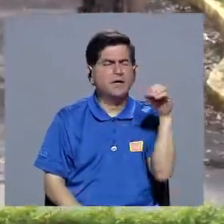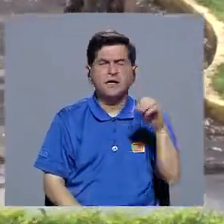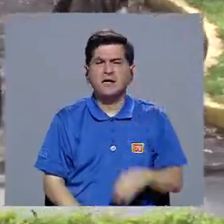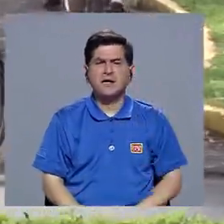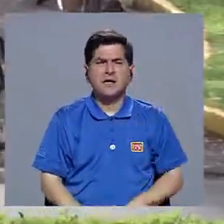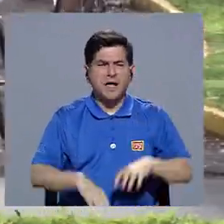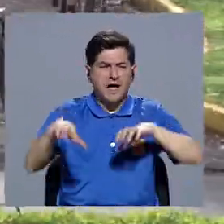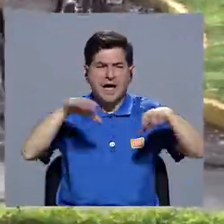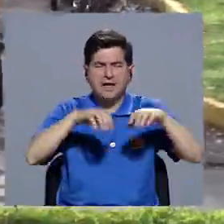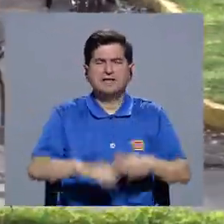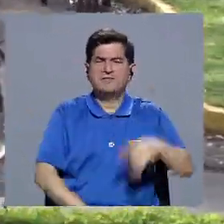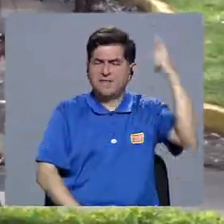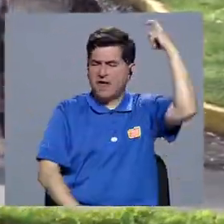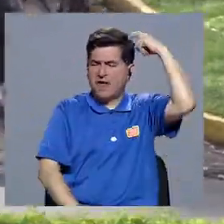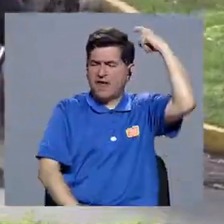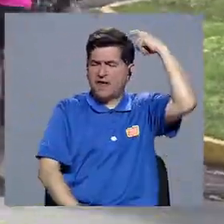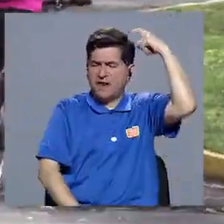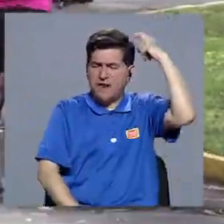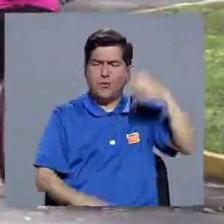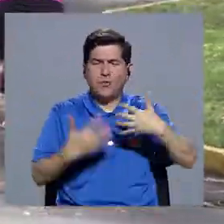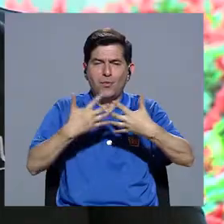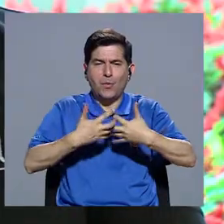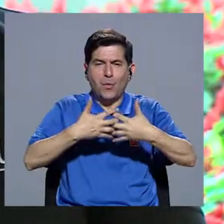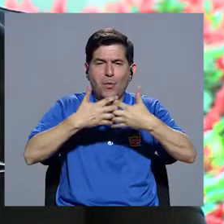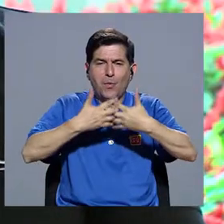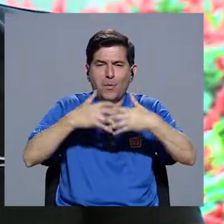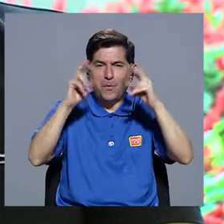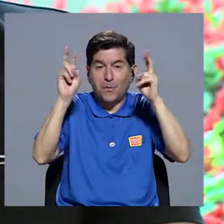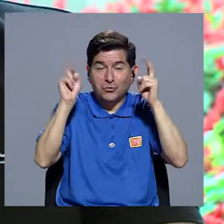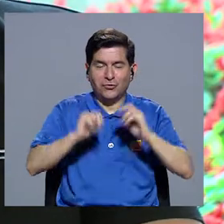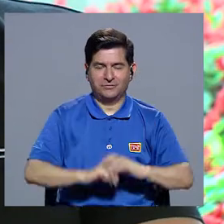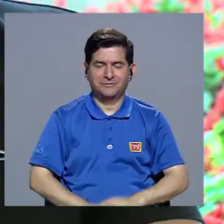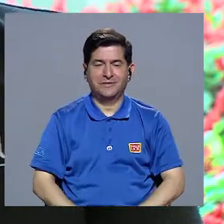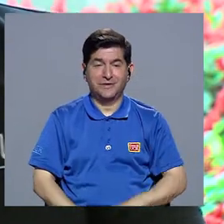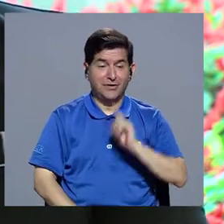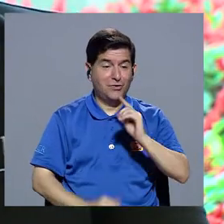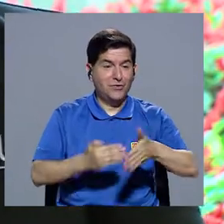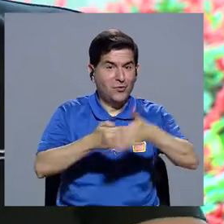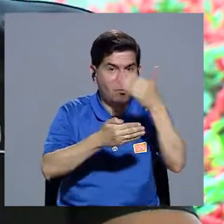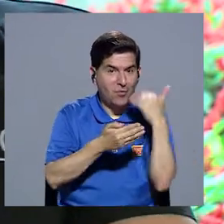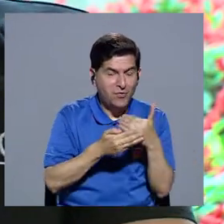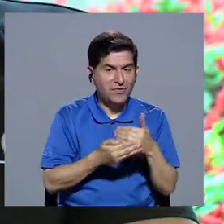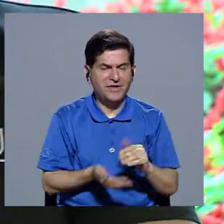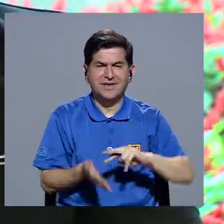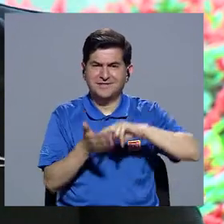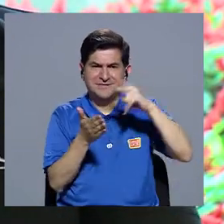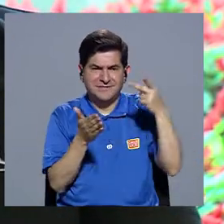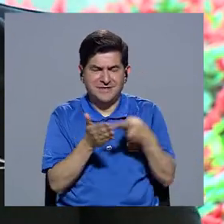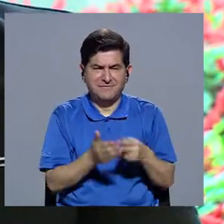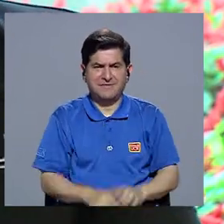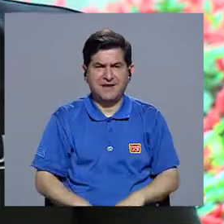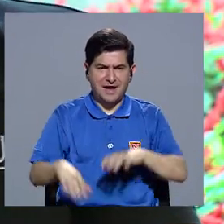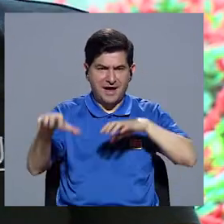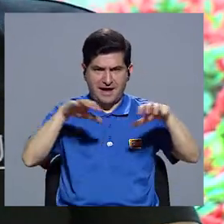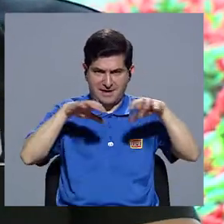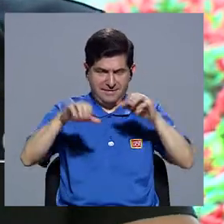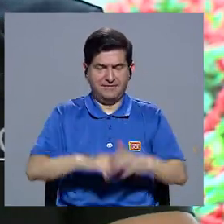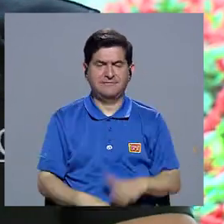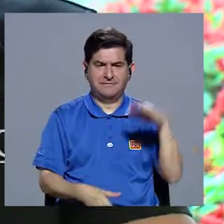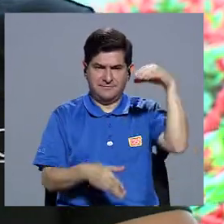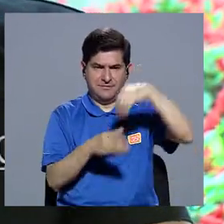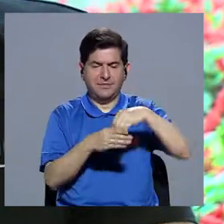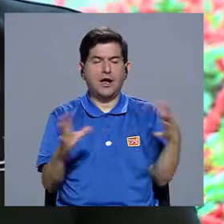neuromotores. ¿Cuáles son estos? Con respecto a ejercicio neuromotor, como indiqué, estamos hablando de ejercicio, por ejemplo, que